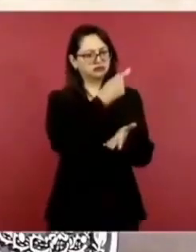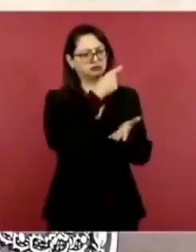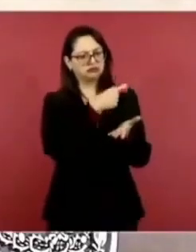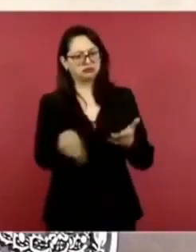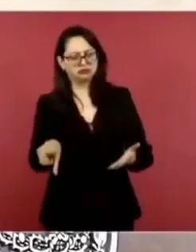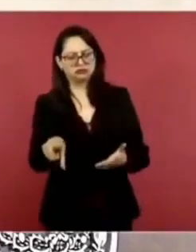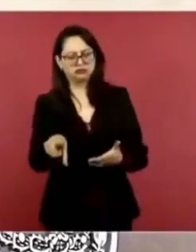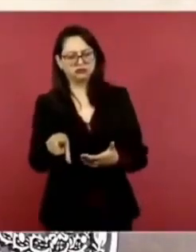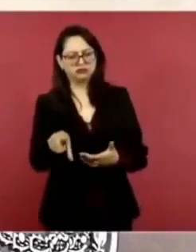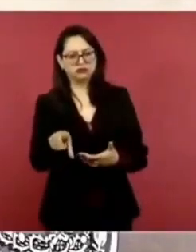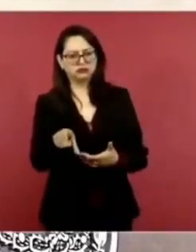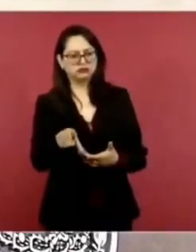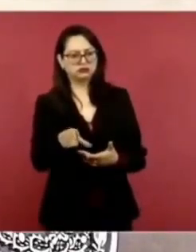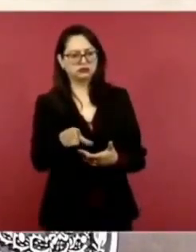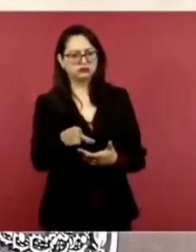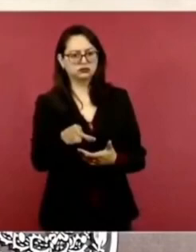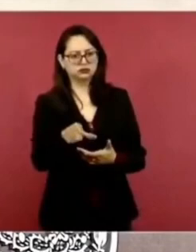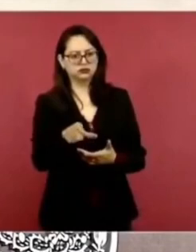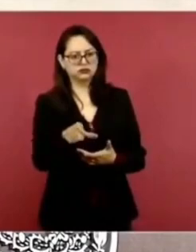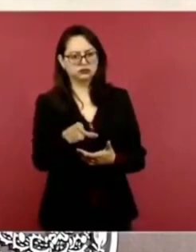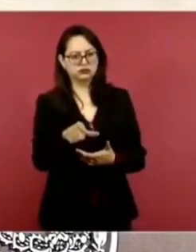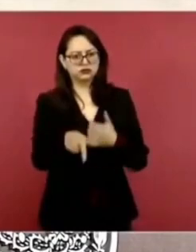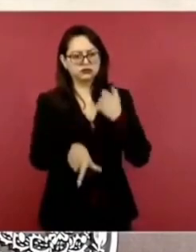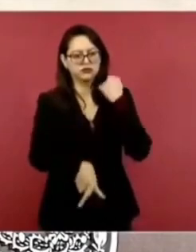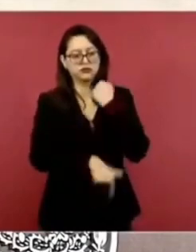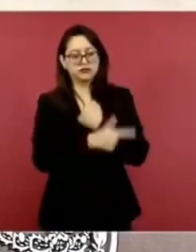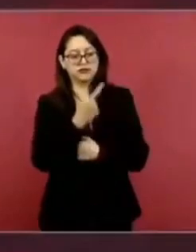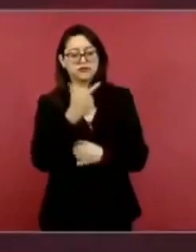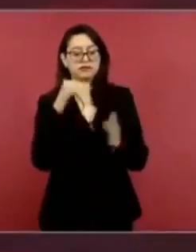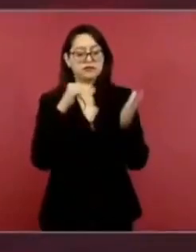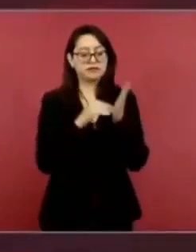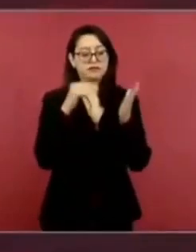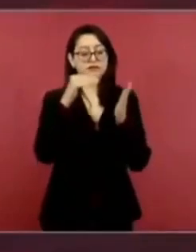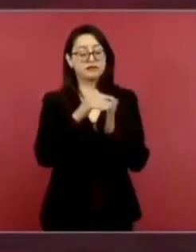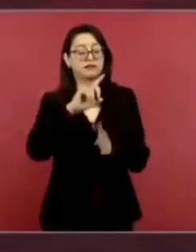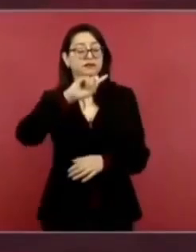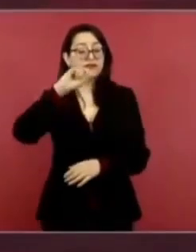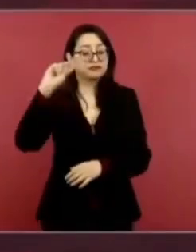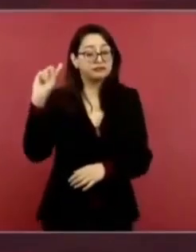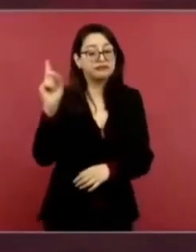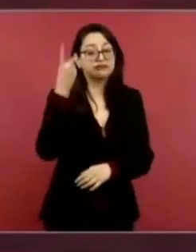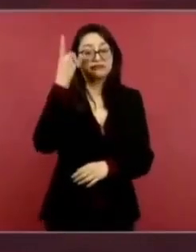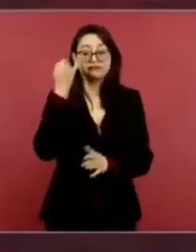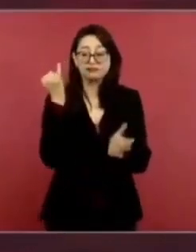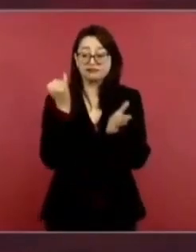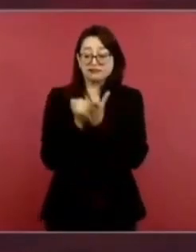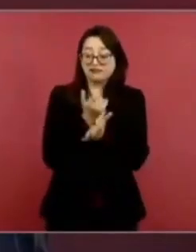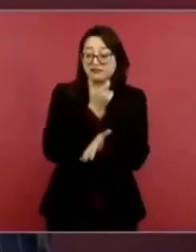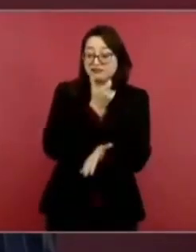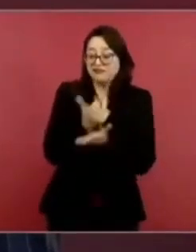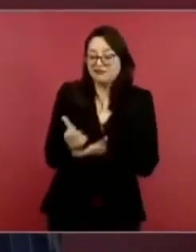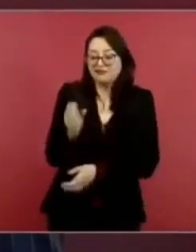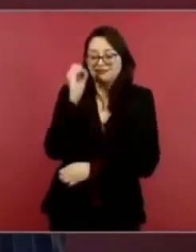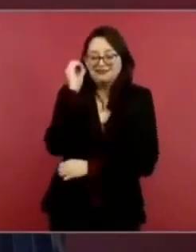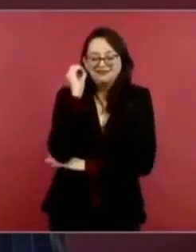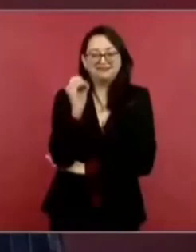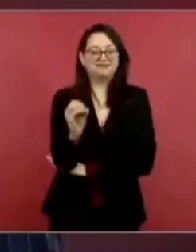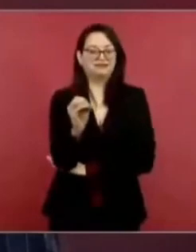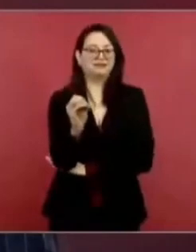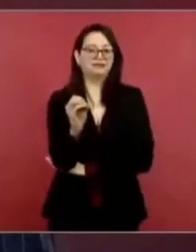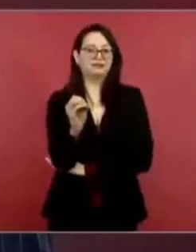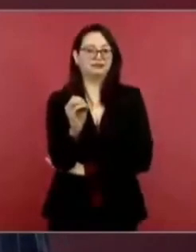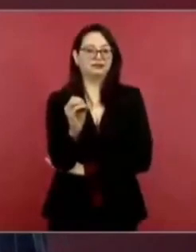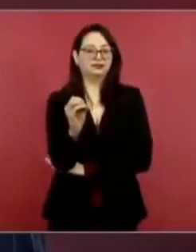Banamex en 12 mil millones de dólares. Y no pagaron un centavo de